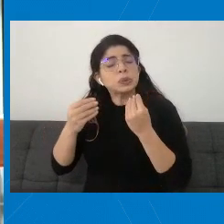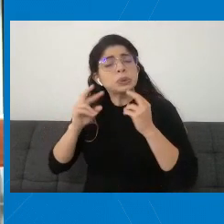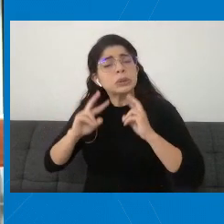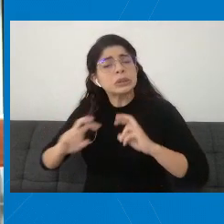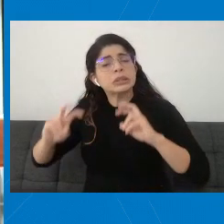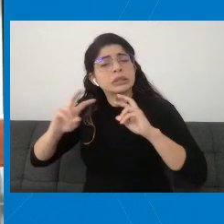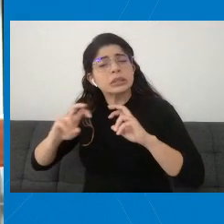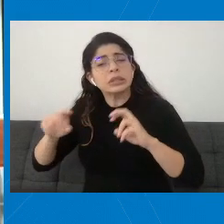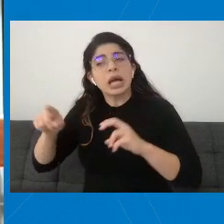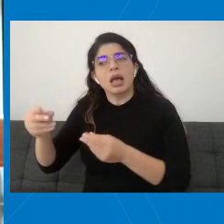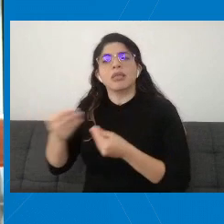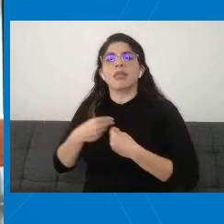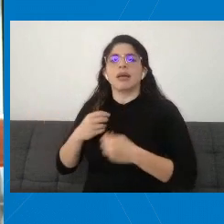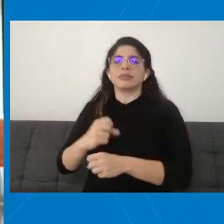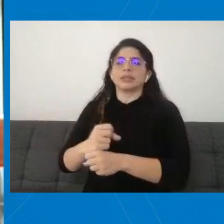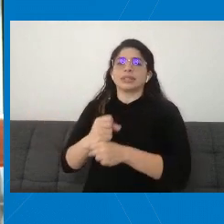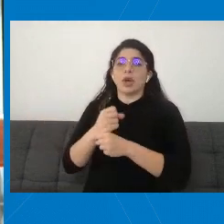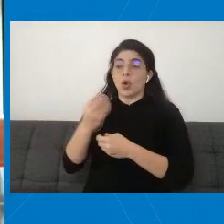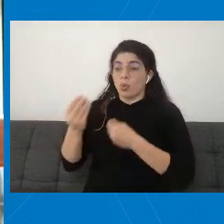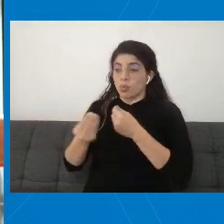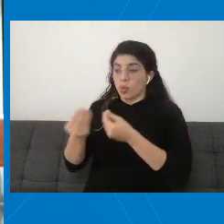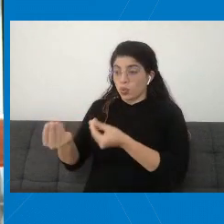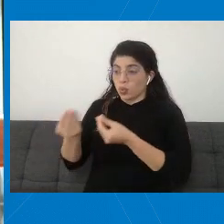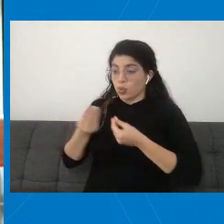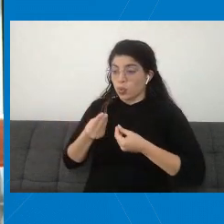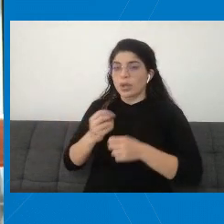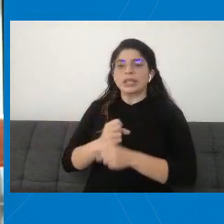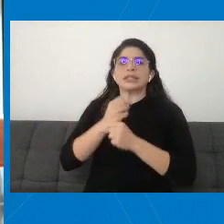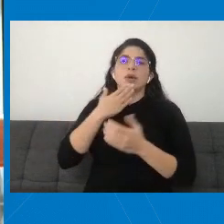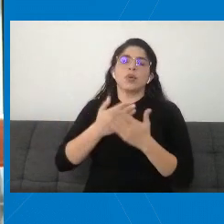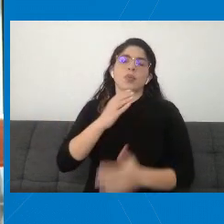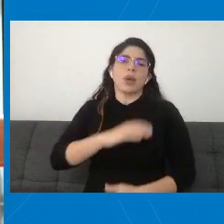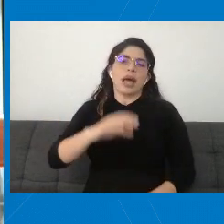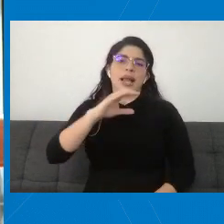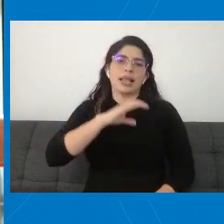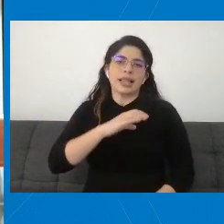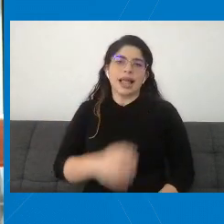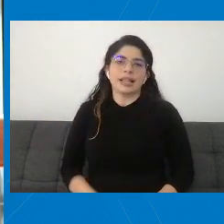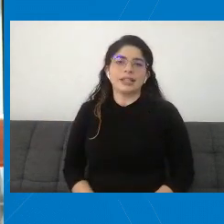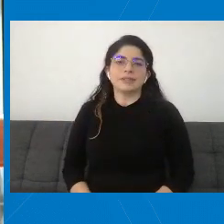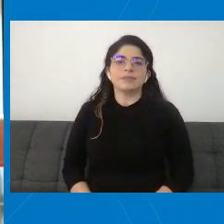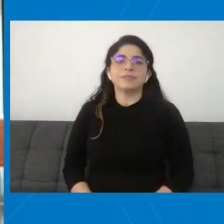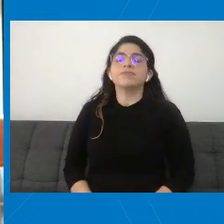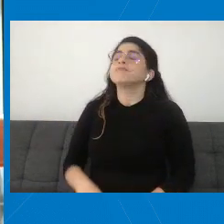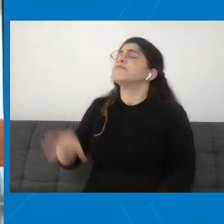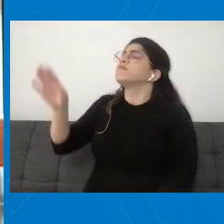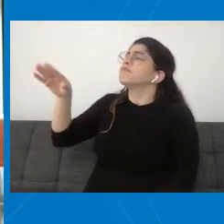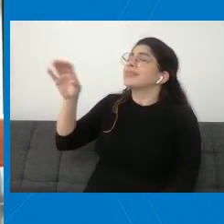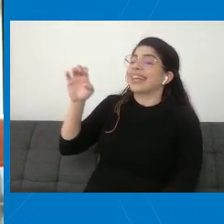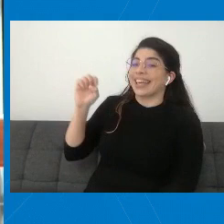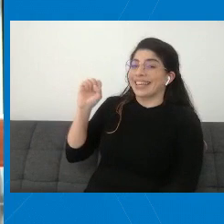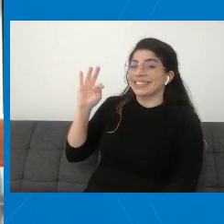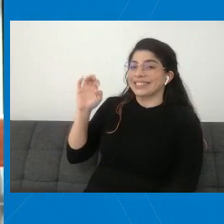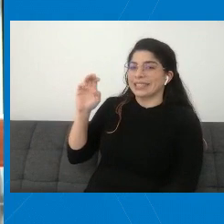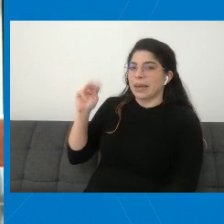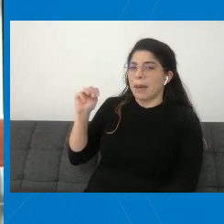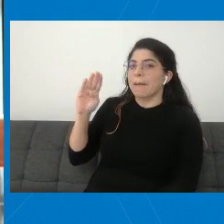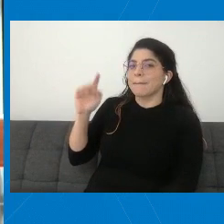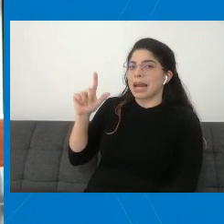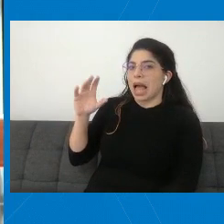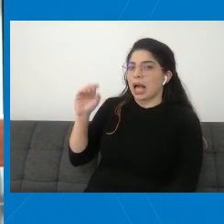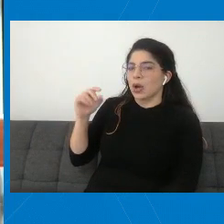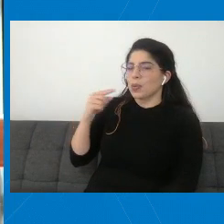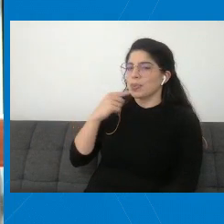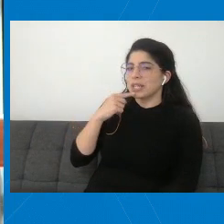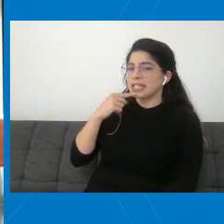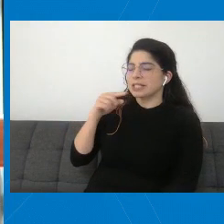todo eso asegura que el producto que sale es seguro y de buena calidad. Don Estaban Blanco nos consulta. Doctora Arguedas, tal